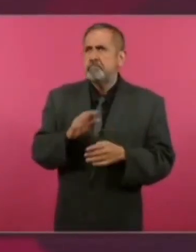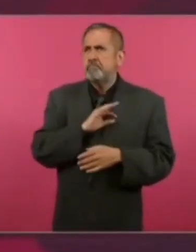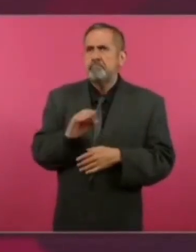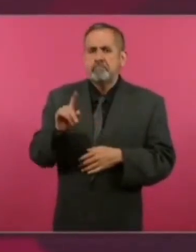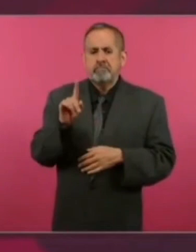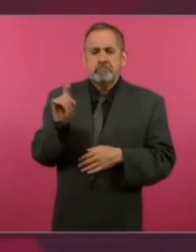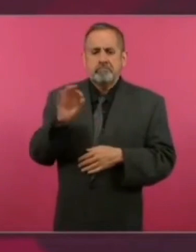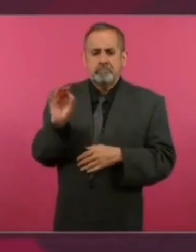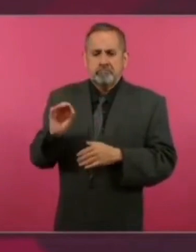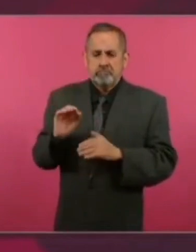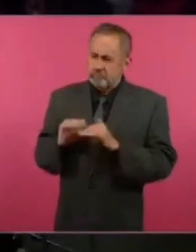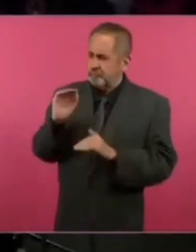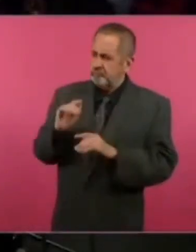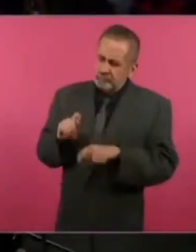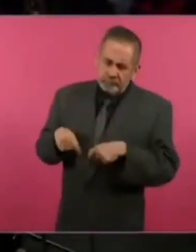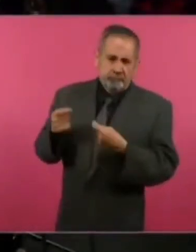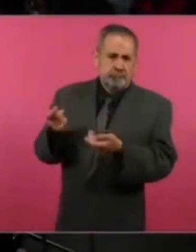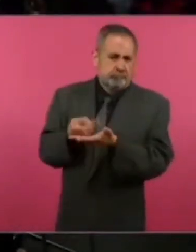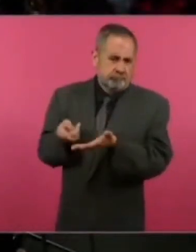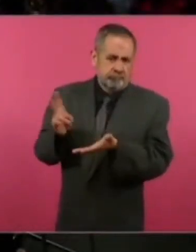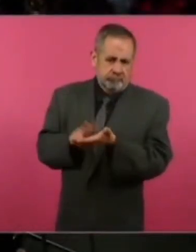% en términos reales.